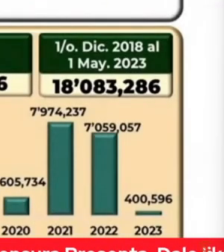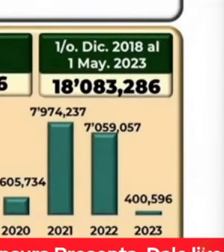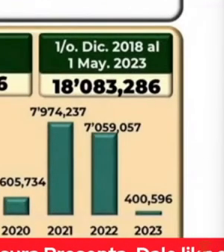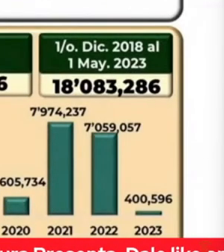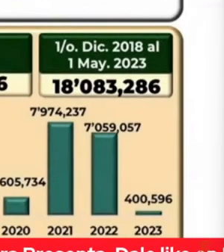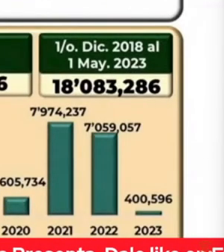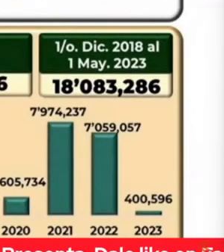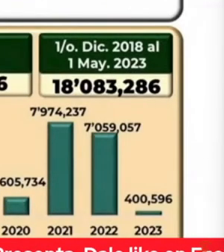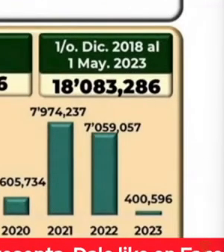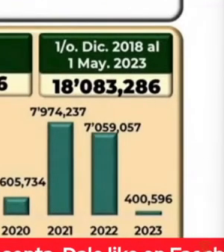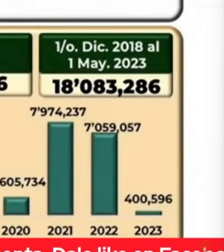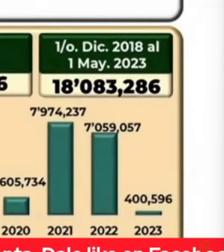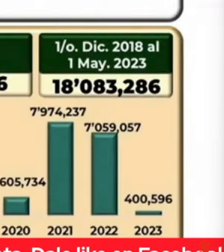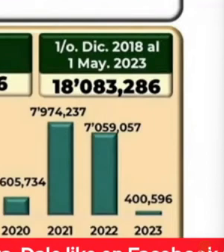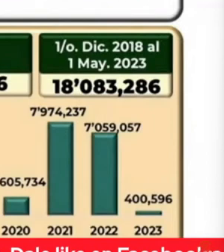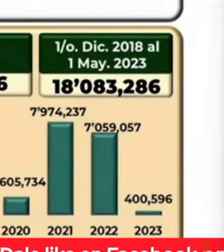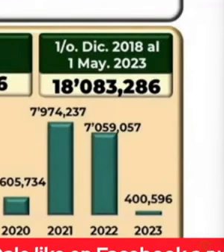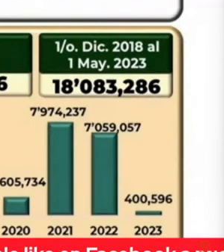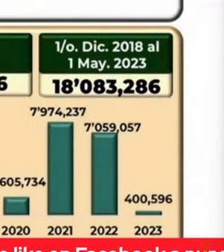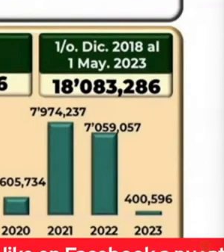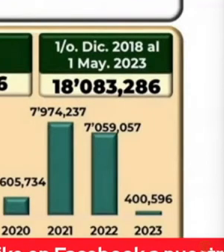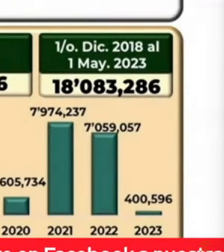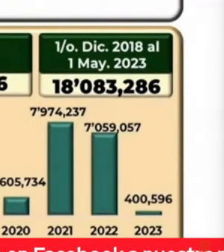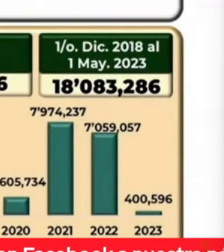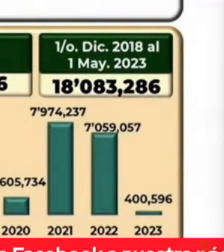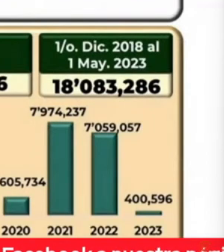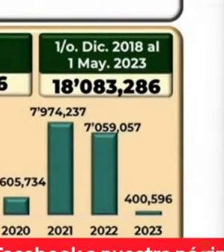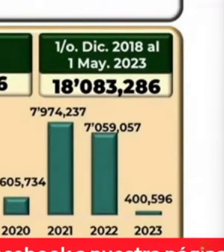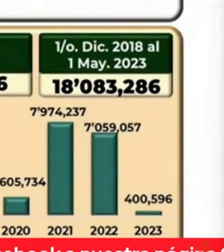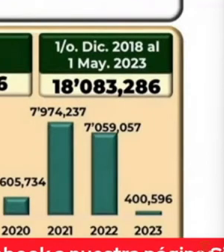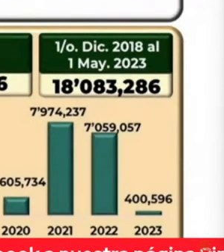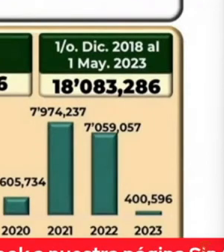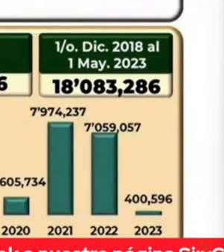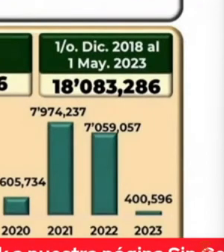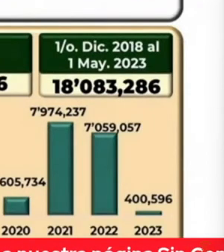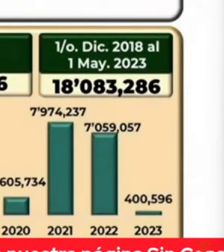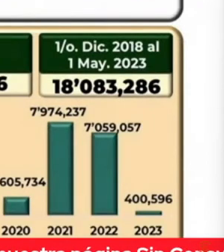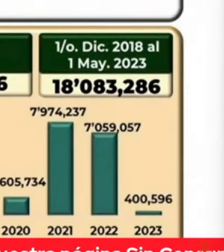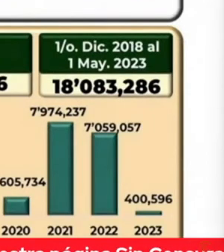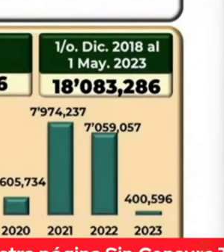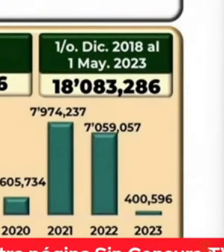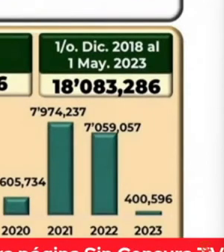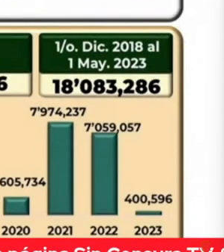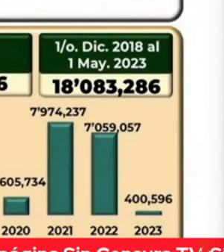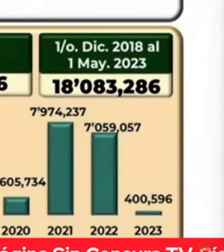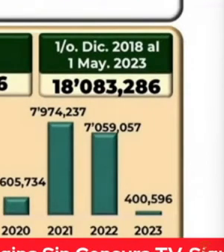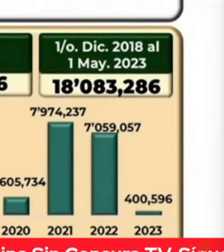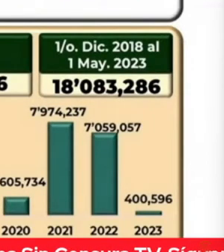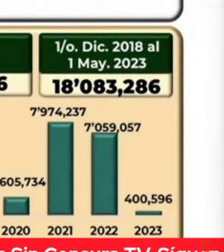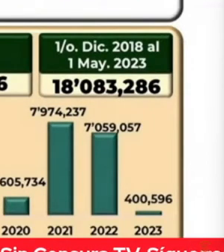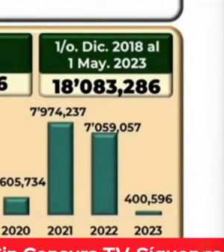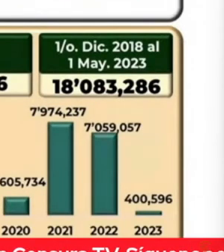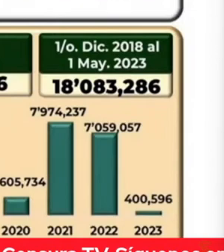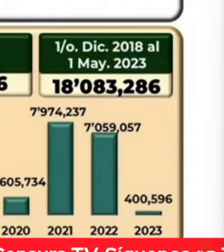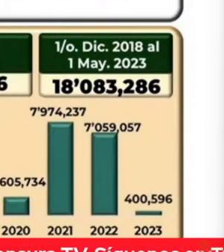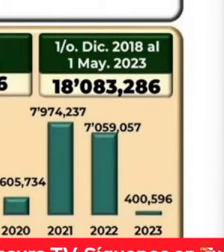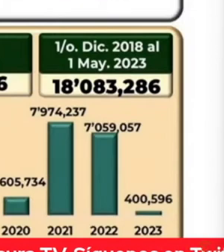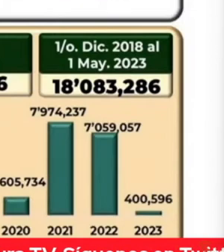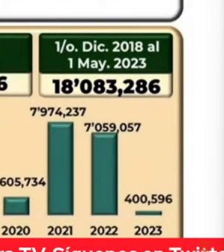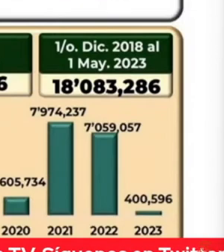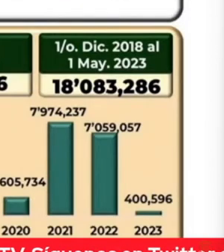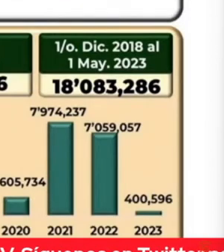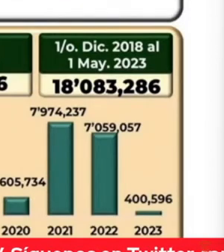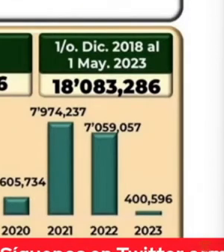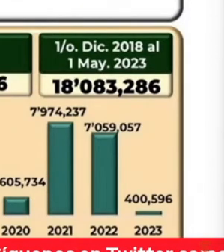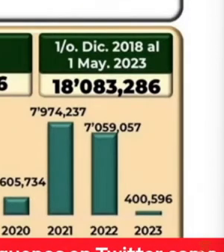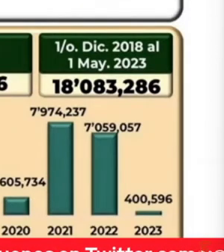letalidad del arma, el contener, el tener este, esta cantidad de armamento, de municiones donde se pueden emplear